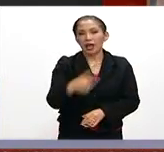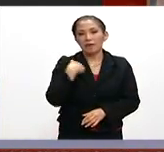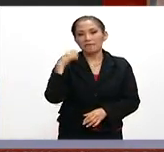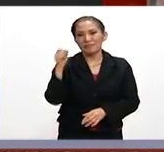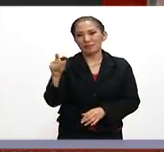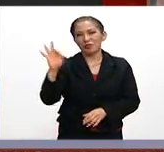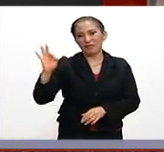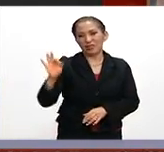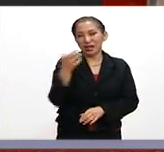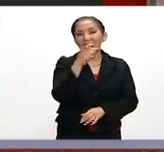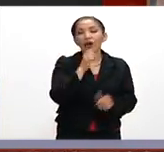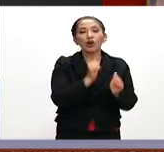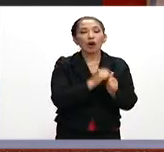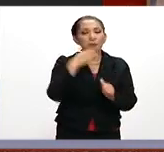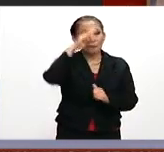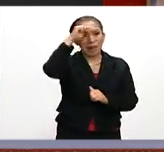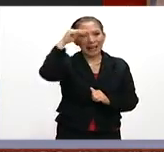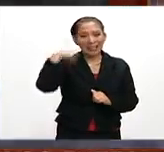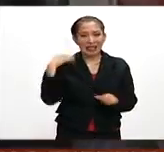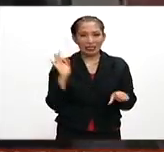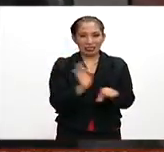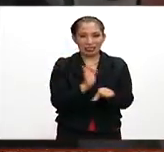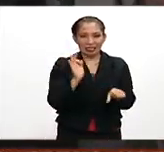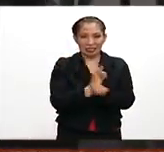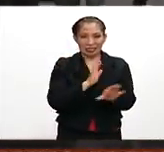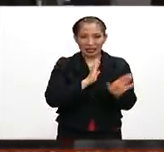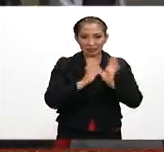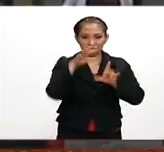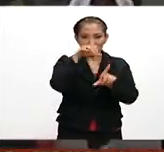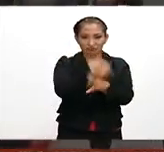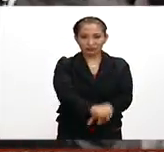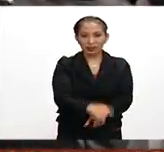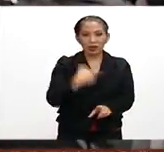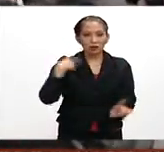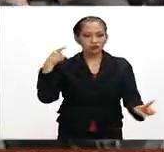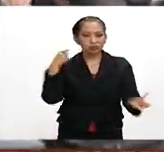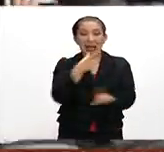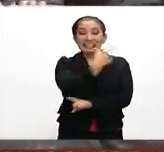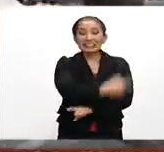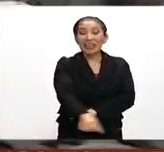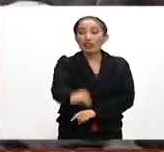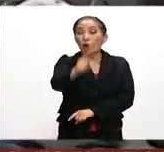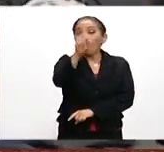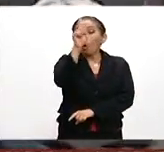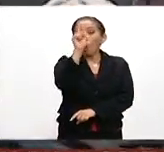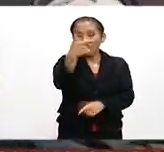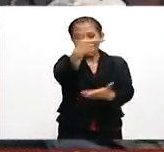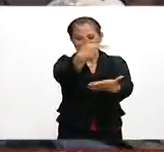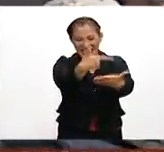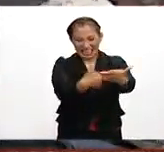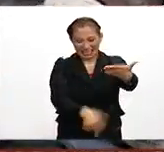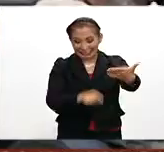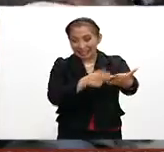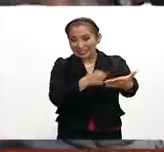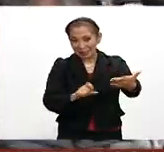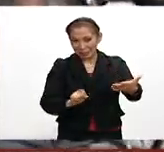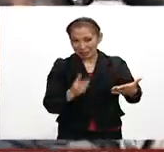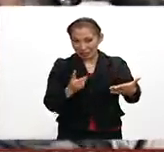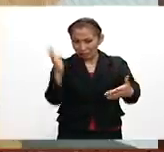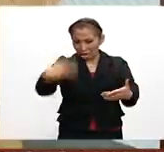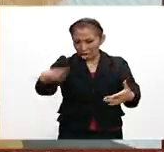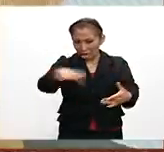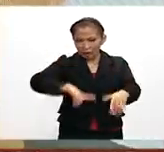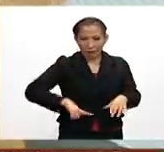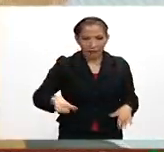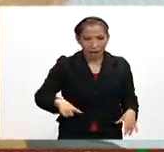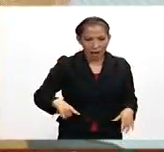justamente federales, así como de la Marina y de la Defensa Nacional, capturaron al objetivo 101 de los 122 más buscados por